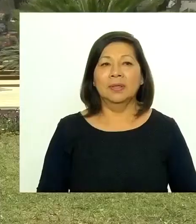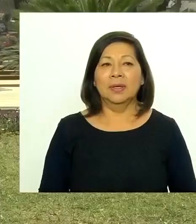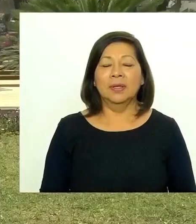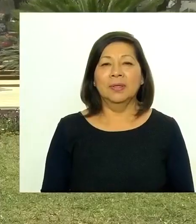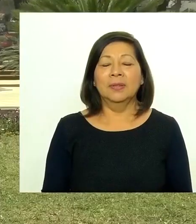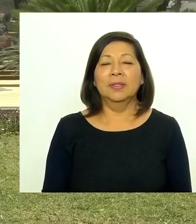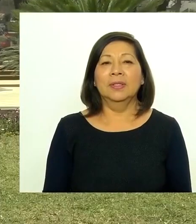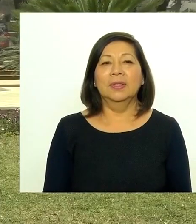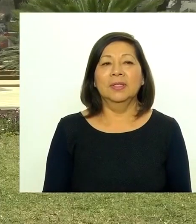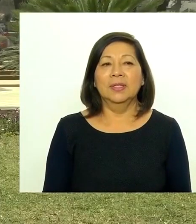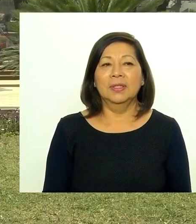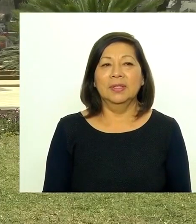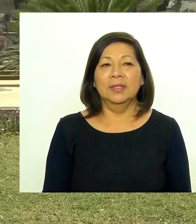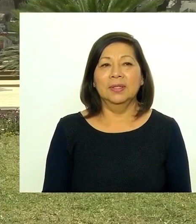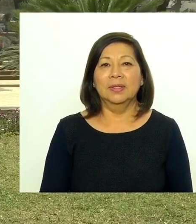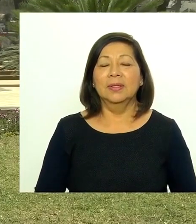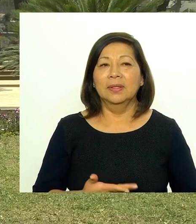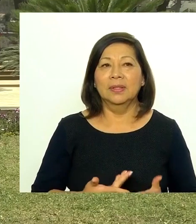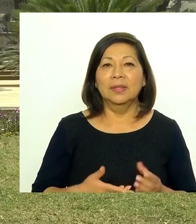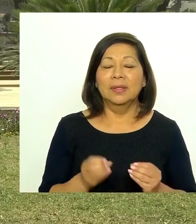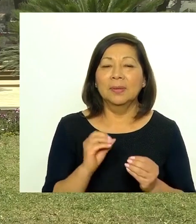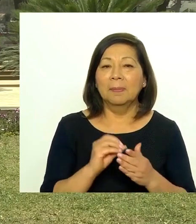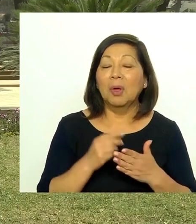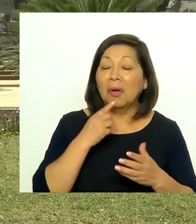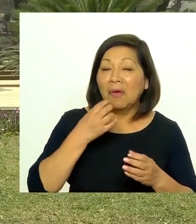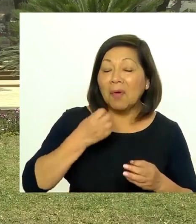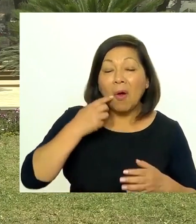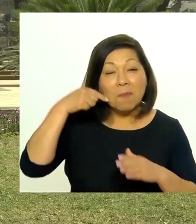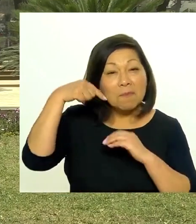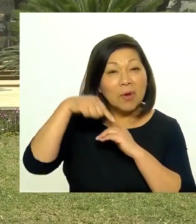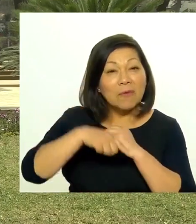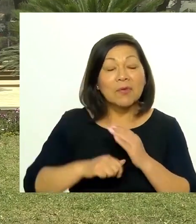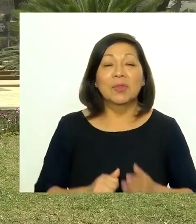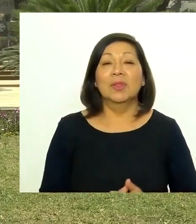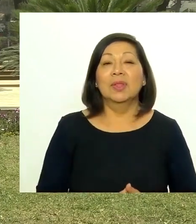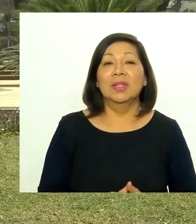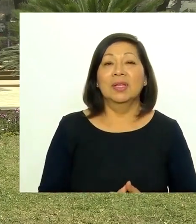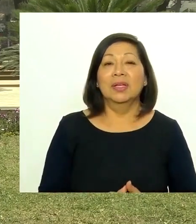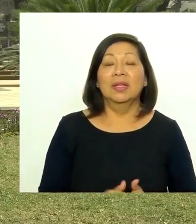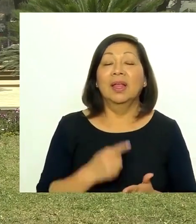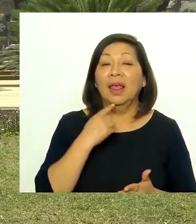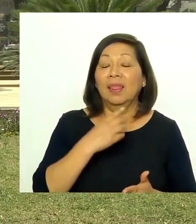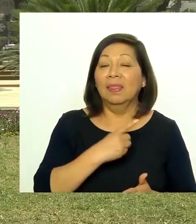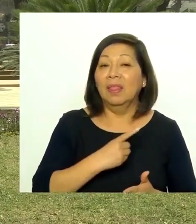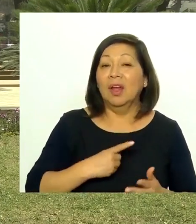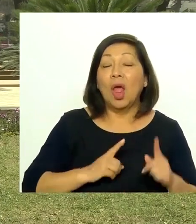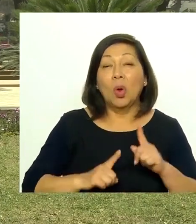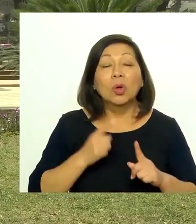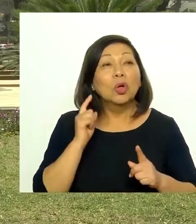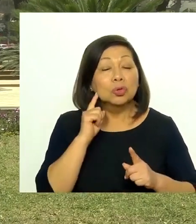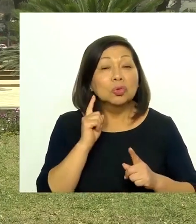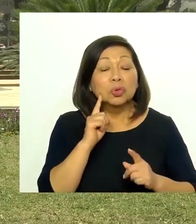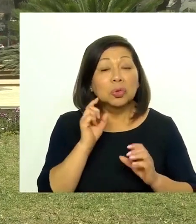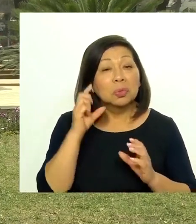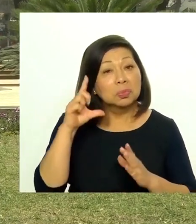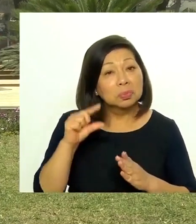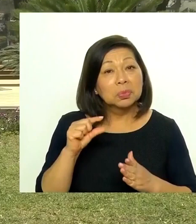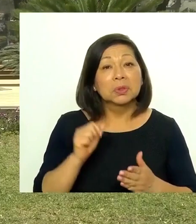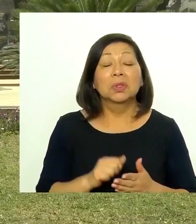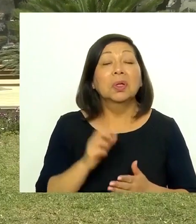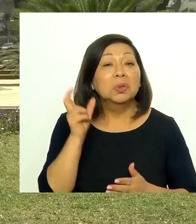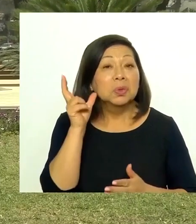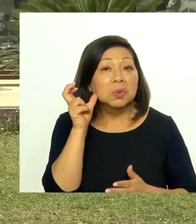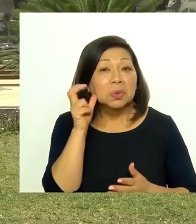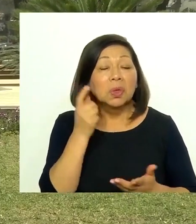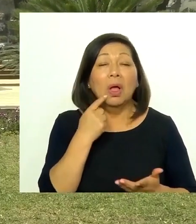El diagnóstico de Milagros es hipoacusia bilateral severa o profunda. Todavía tiene algunos restos auditivos,